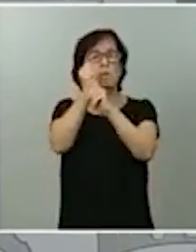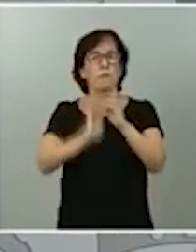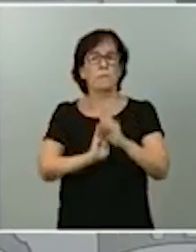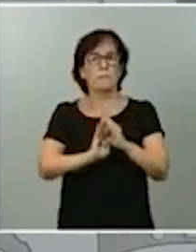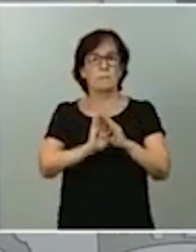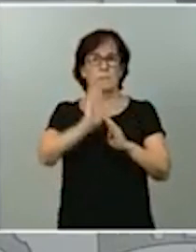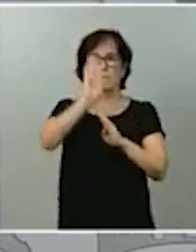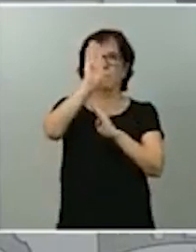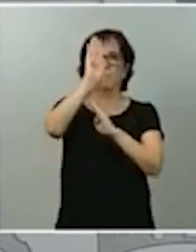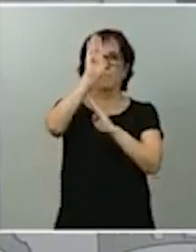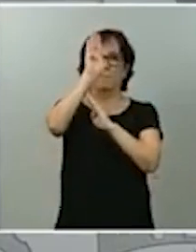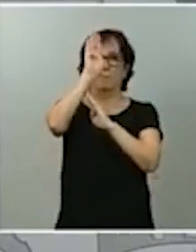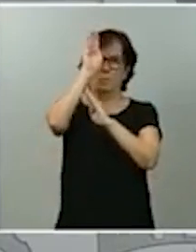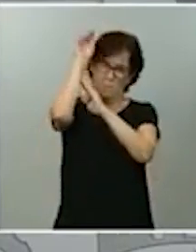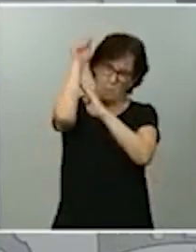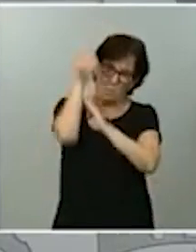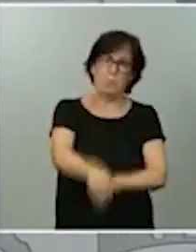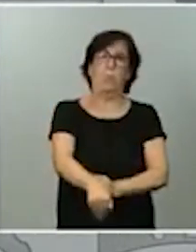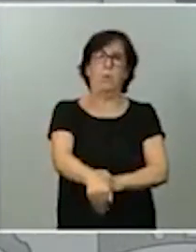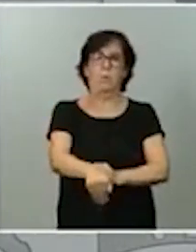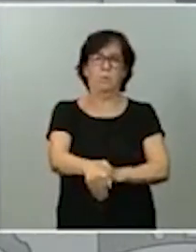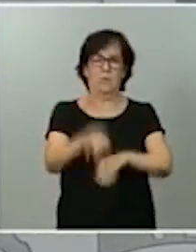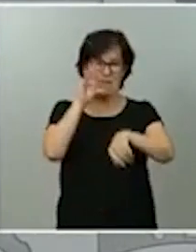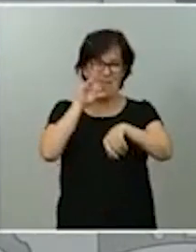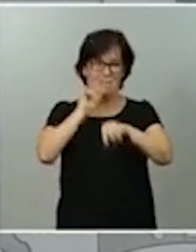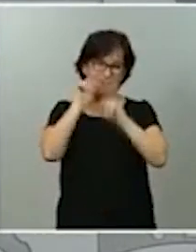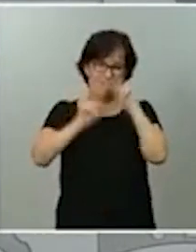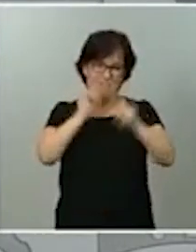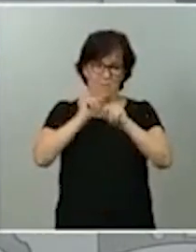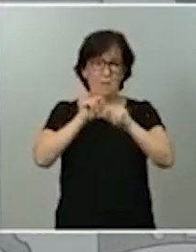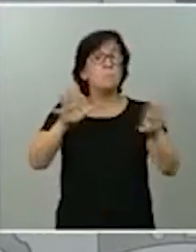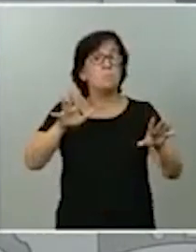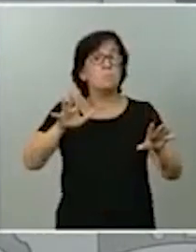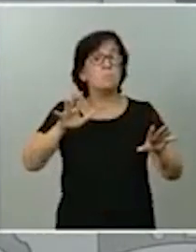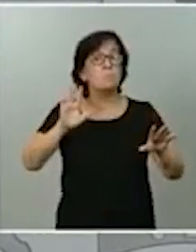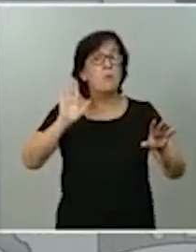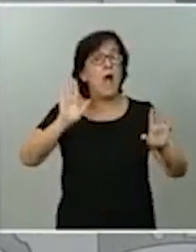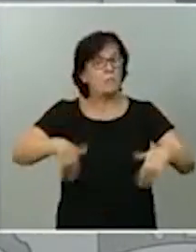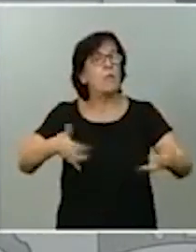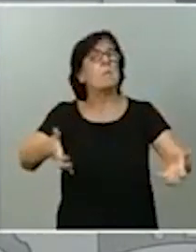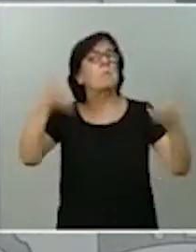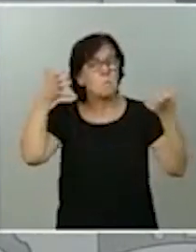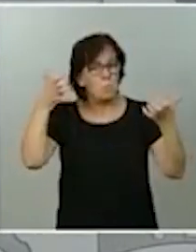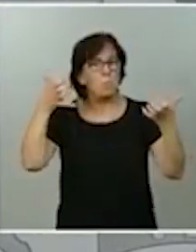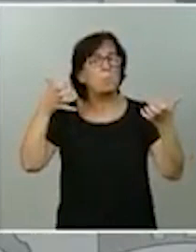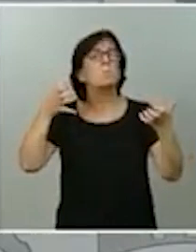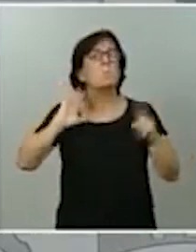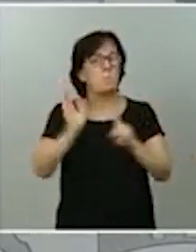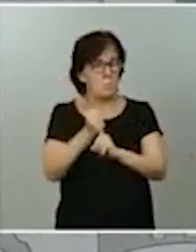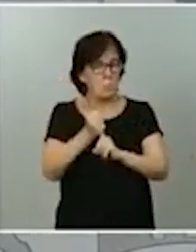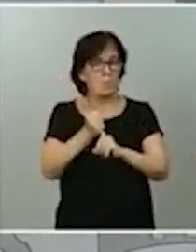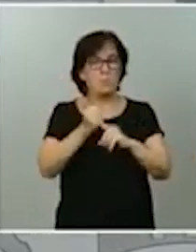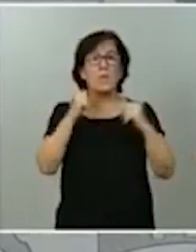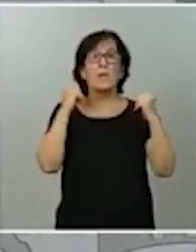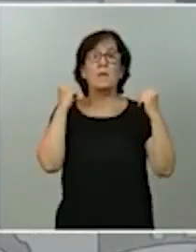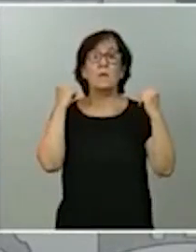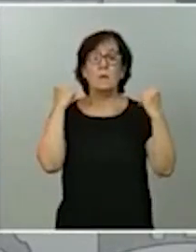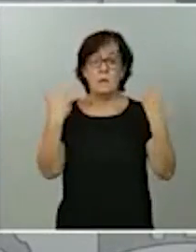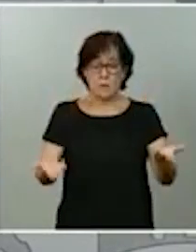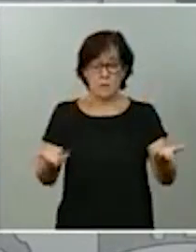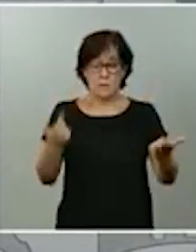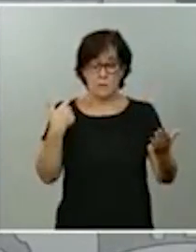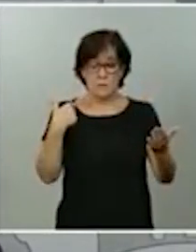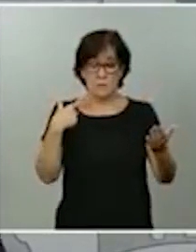enfermedad y doblegáramos la curva. Y lo conseguimos. Y lo conseguimos. Entonces, en el final de la